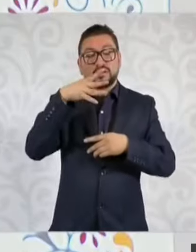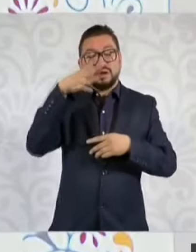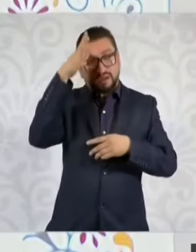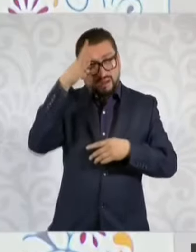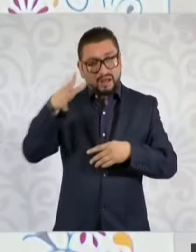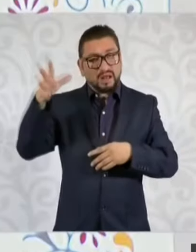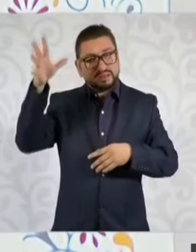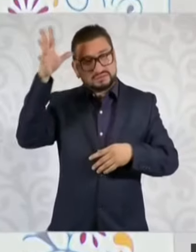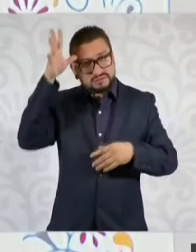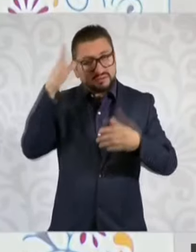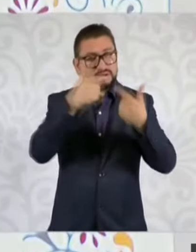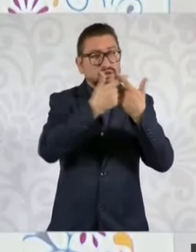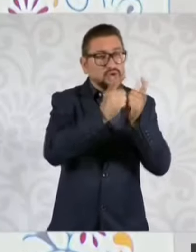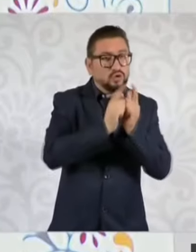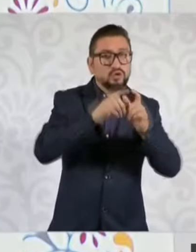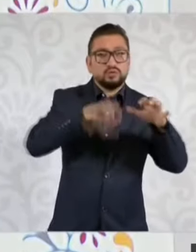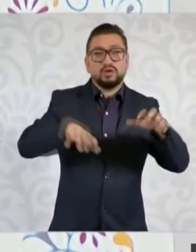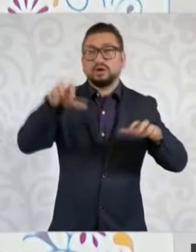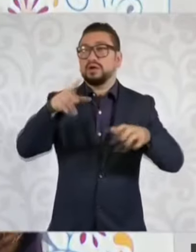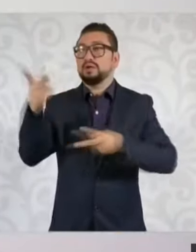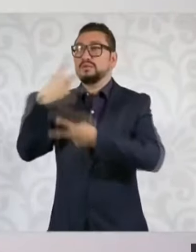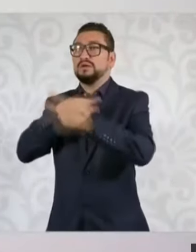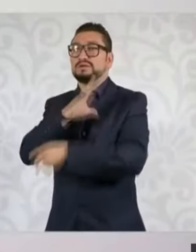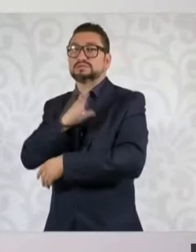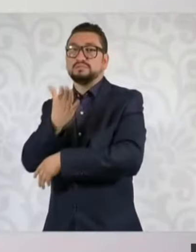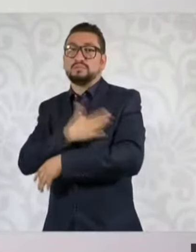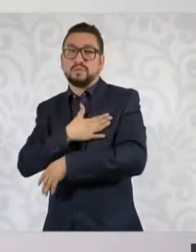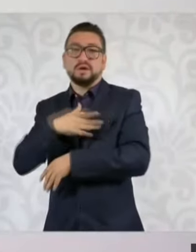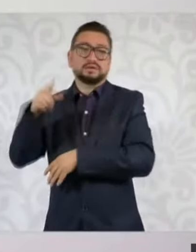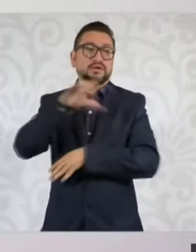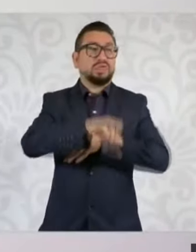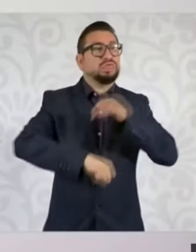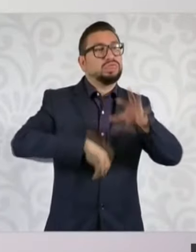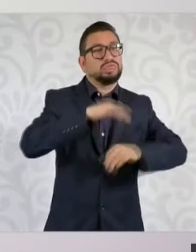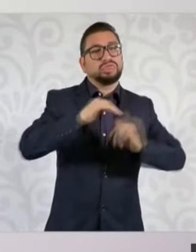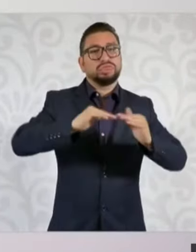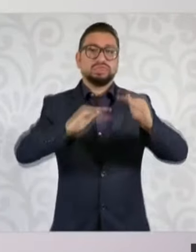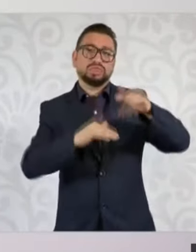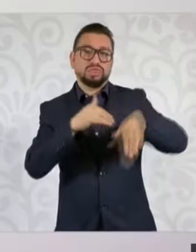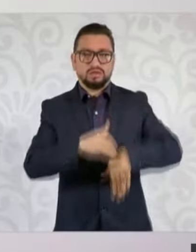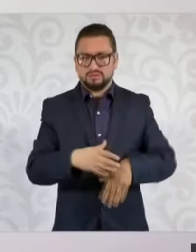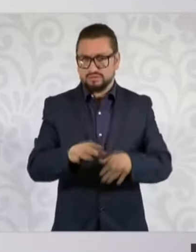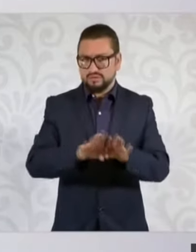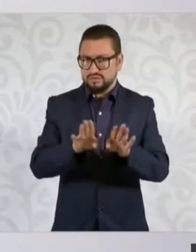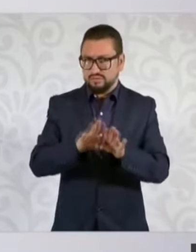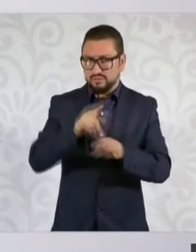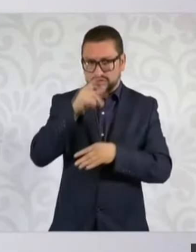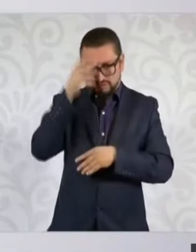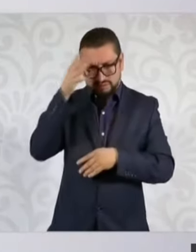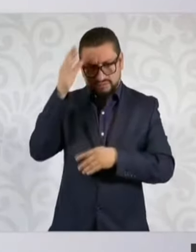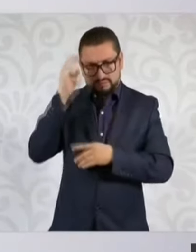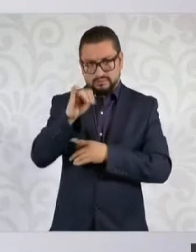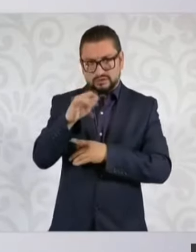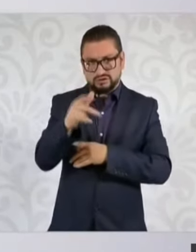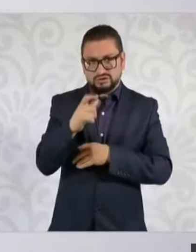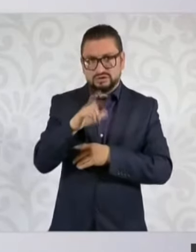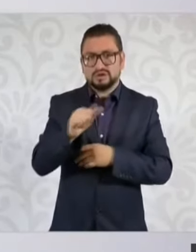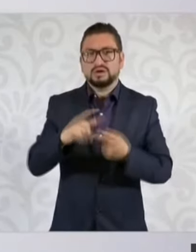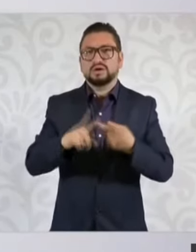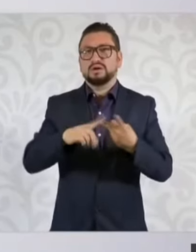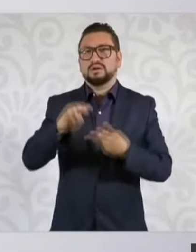que vivían en México, cuando aquí había una civilización como la mexica o como la maya,